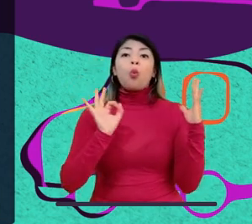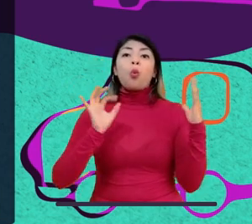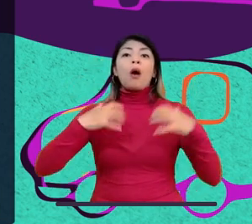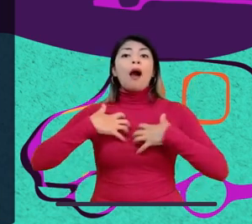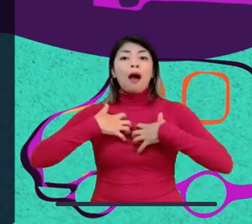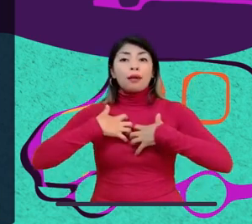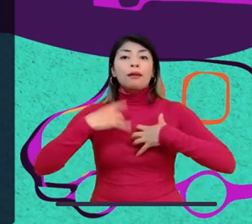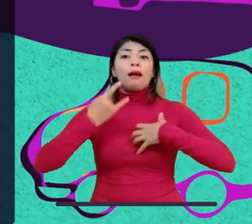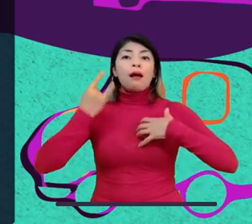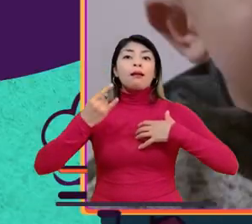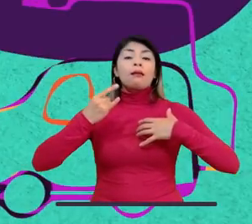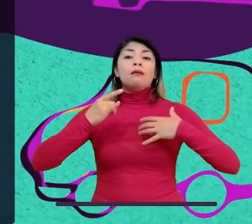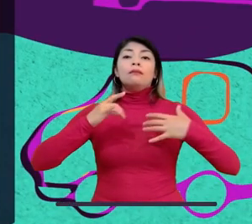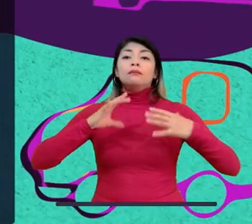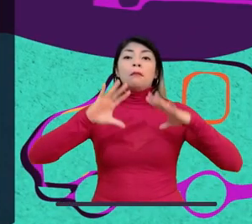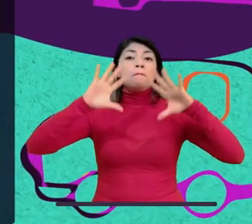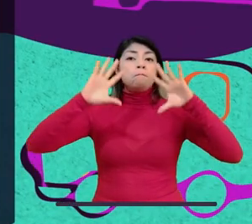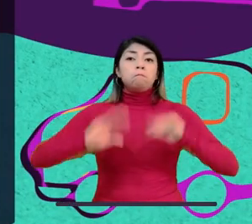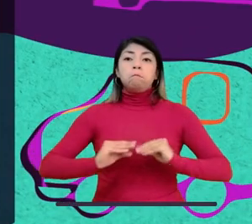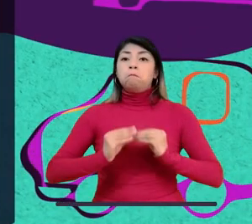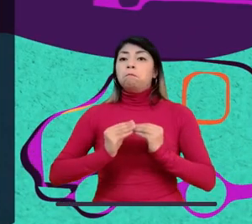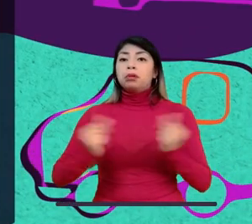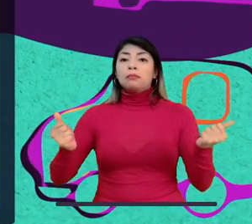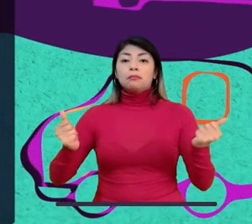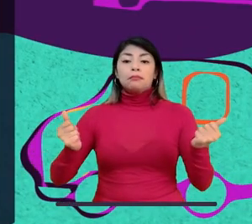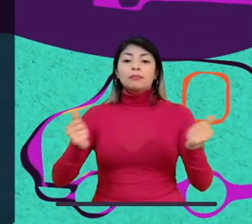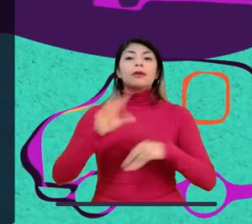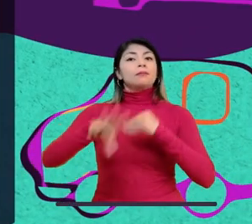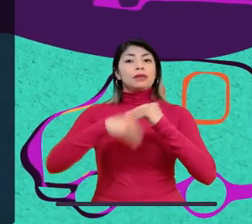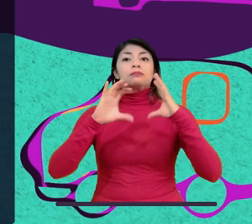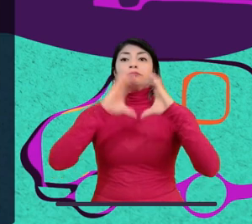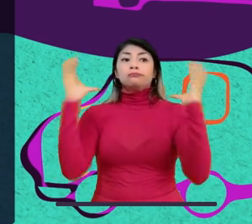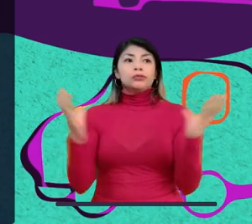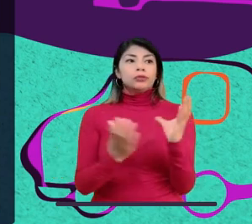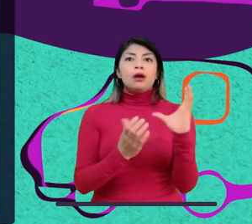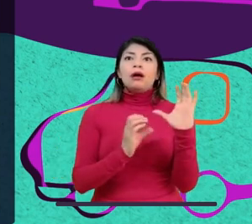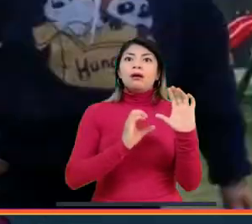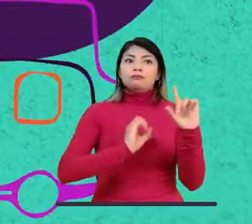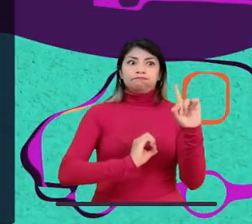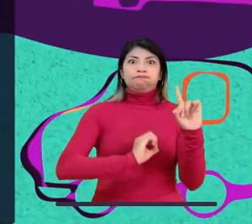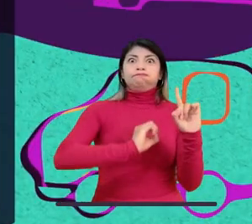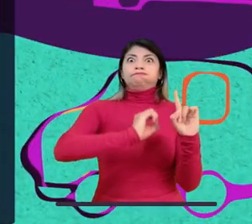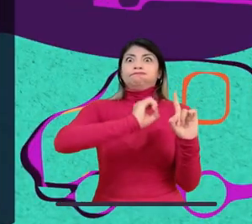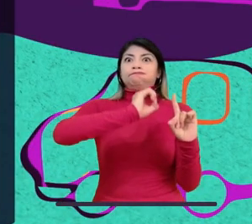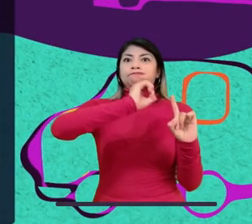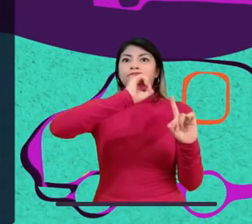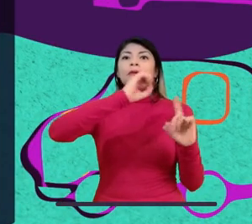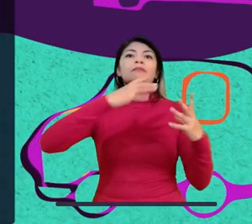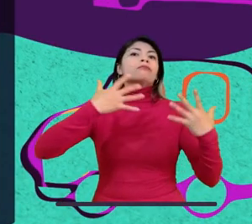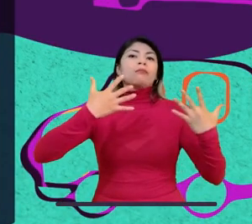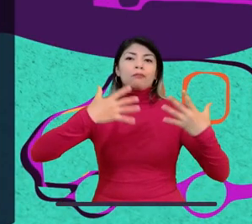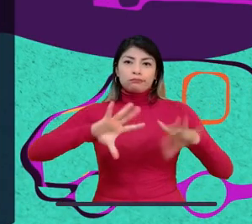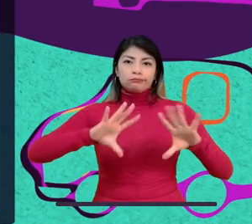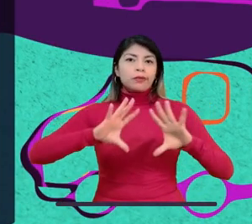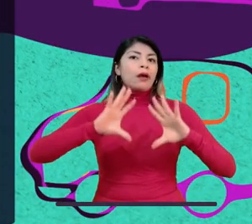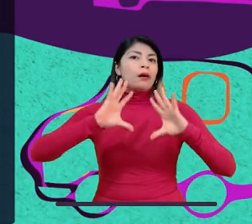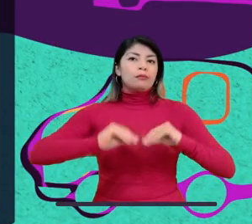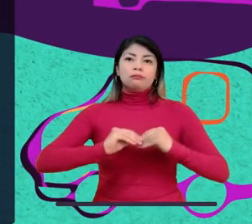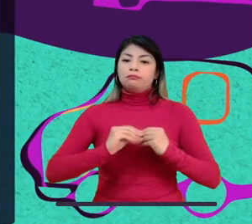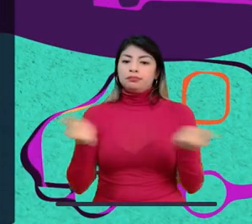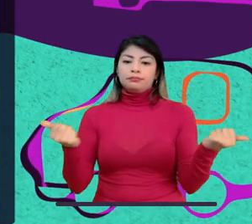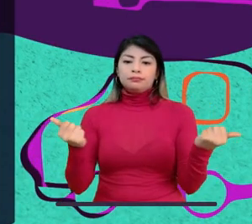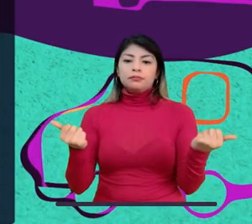morirse. Se puede calentar mucho el mundo y se puede acabar. Yo debo comenzar a